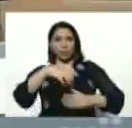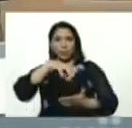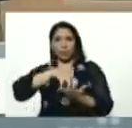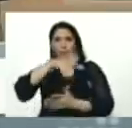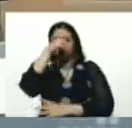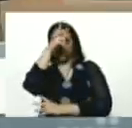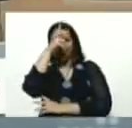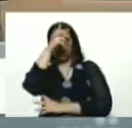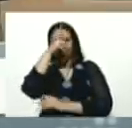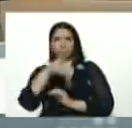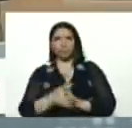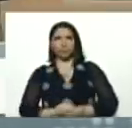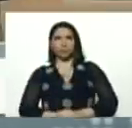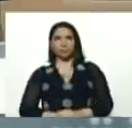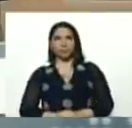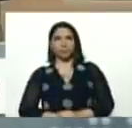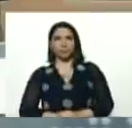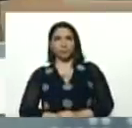del estado,